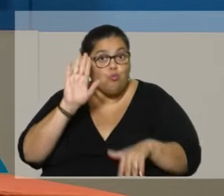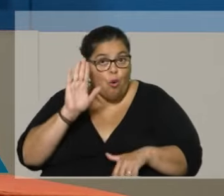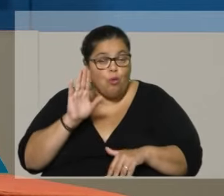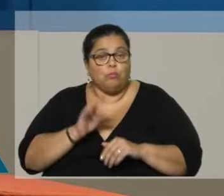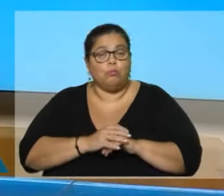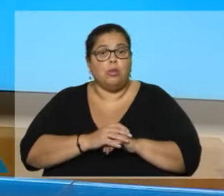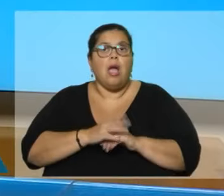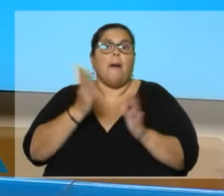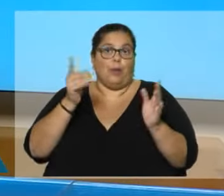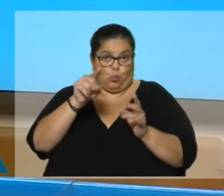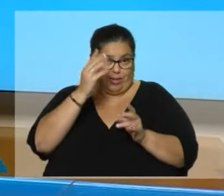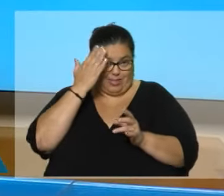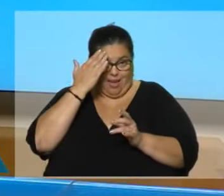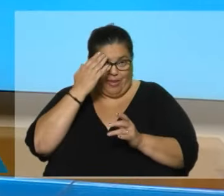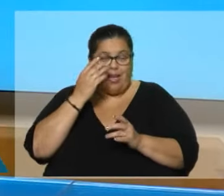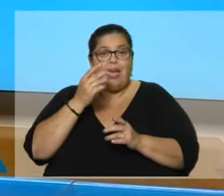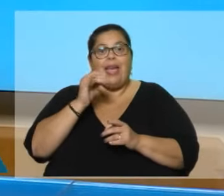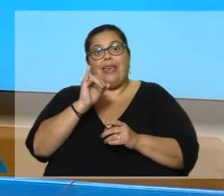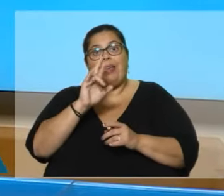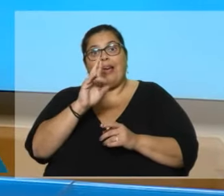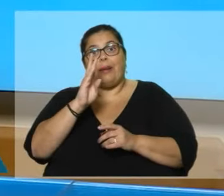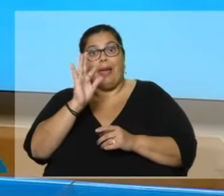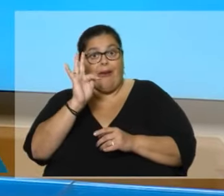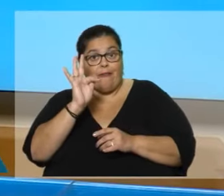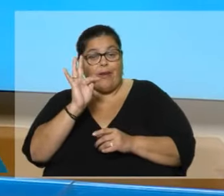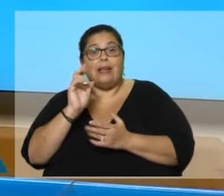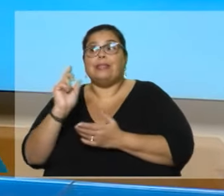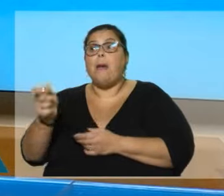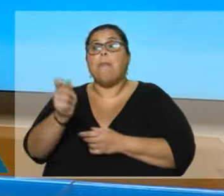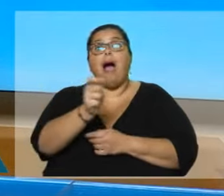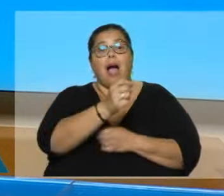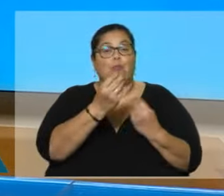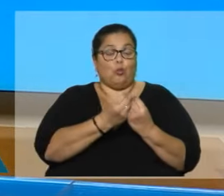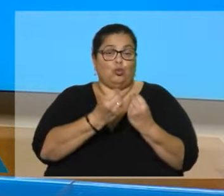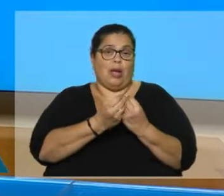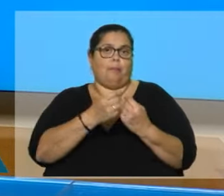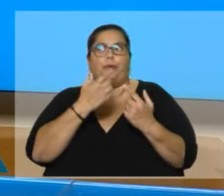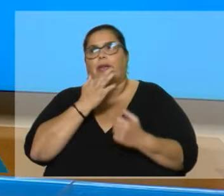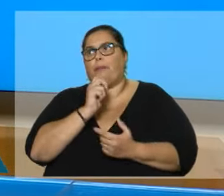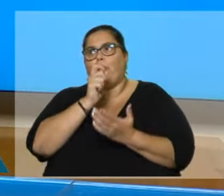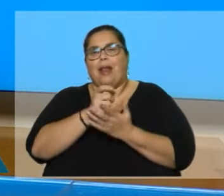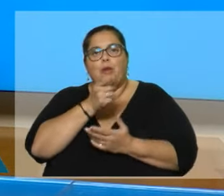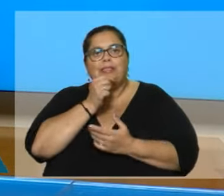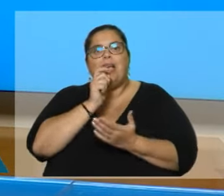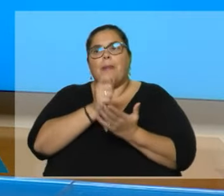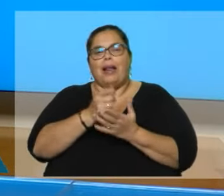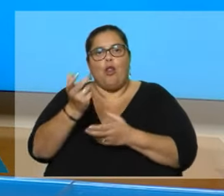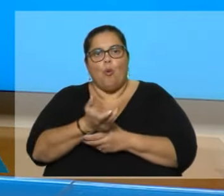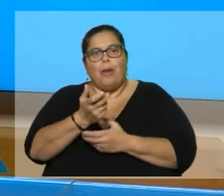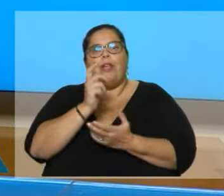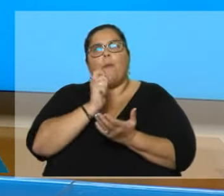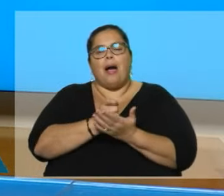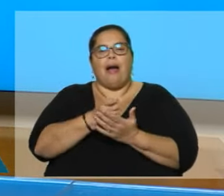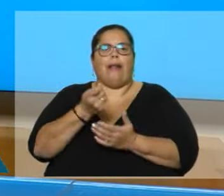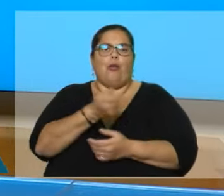Es consciente que con el IRPF se sustentan cantidades de políticas, pagarle a los maestros, pagarle a los policías, pagarle a los bomberos, pagarle a